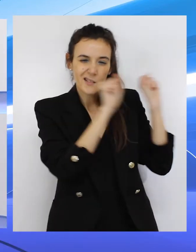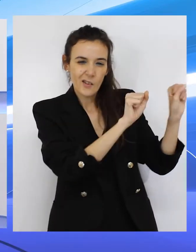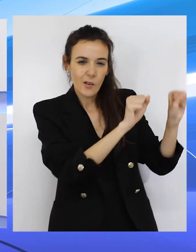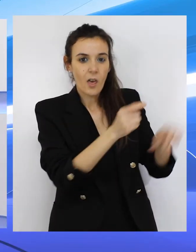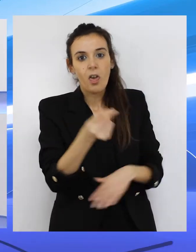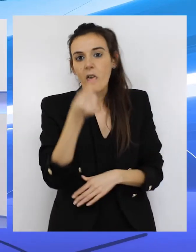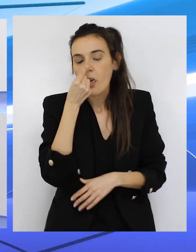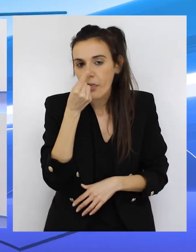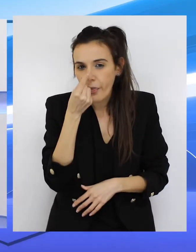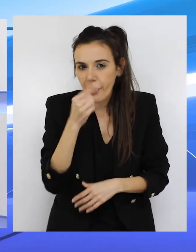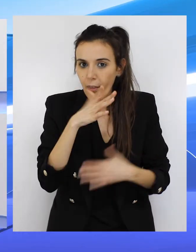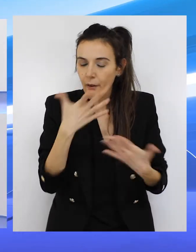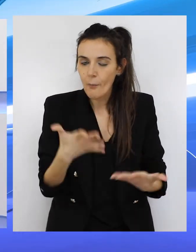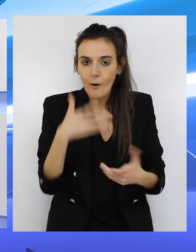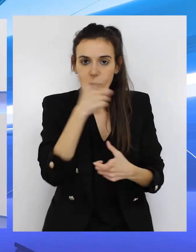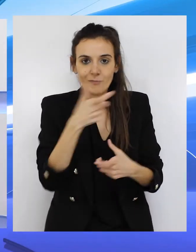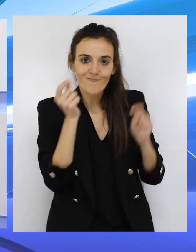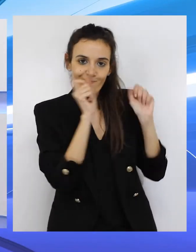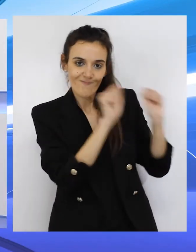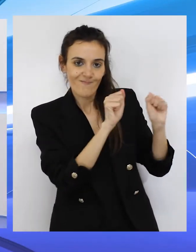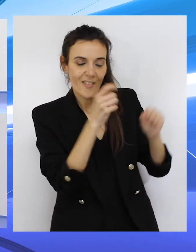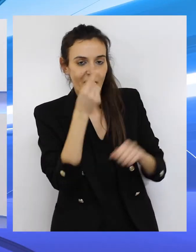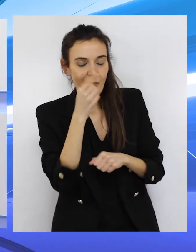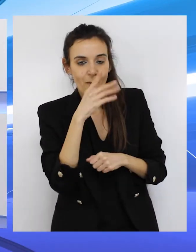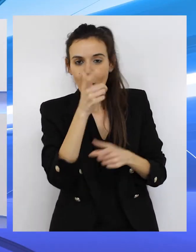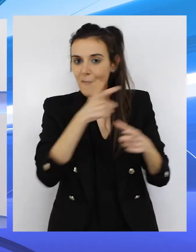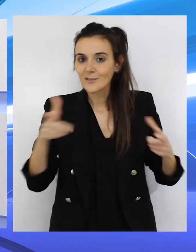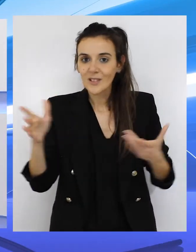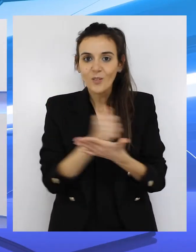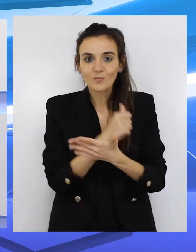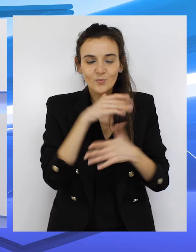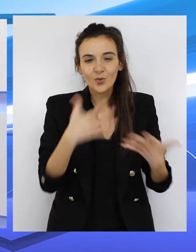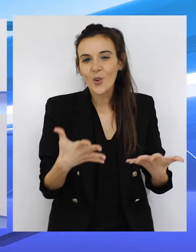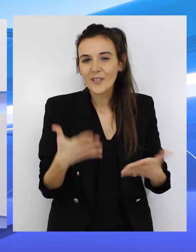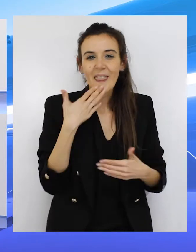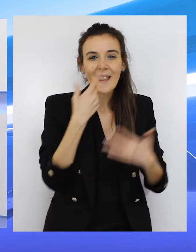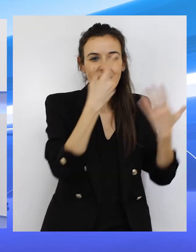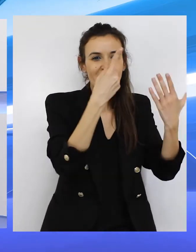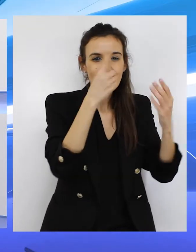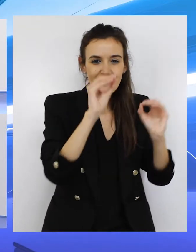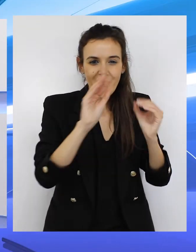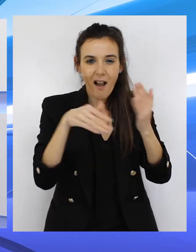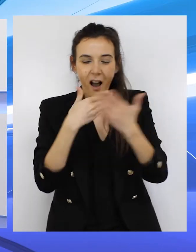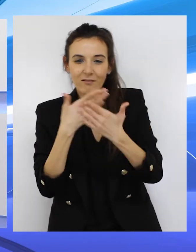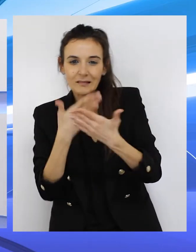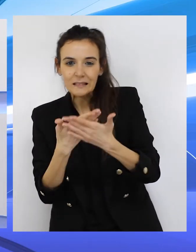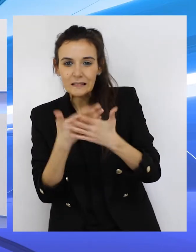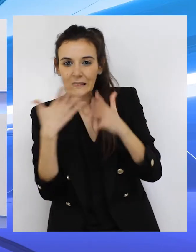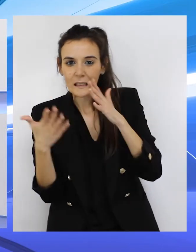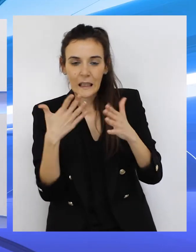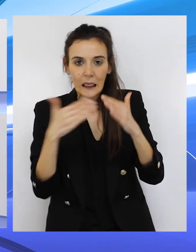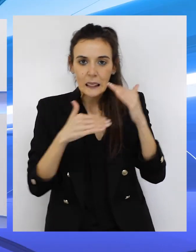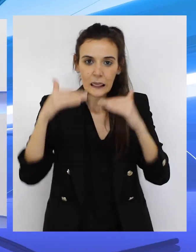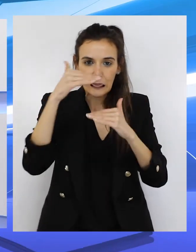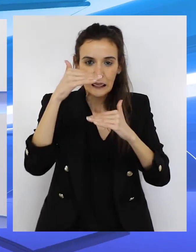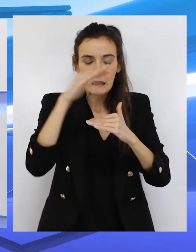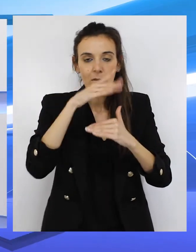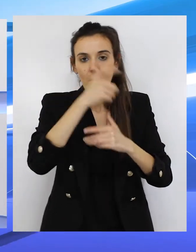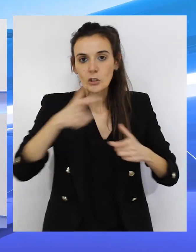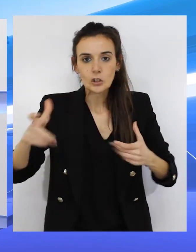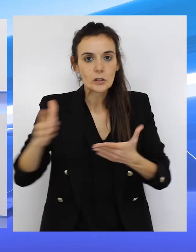gente que rechace. Casi siempre, sobre todo las personas desde los 60 hacia arriba, todas las personas